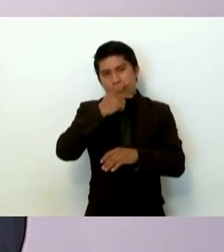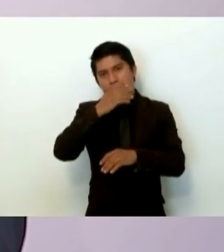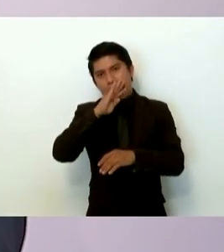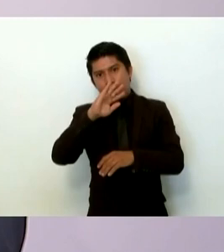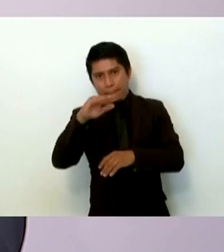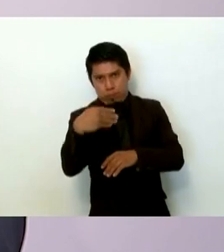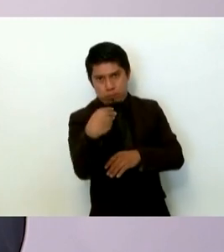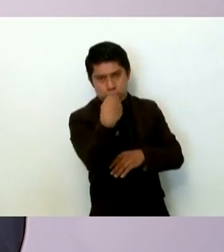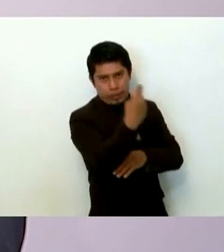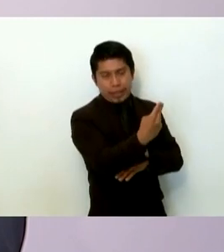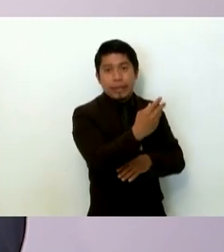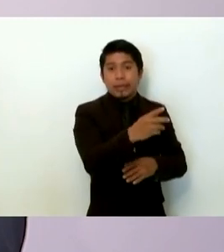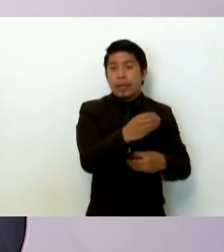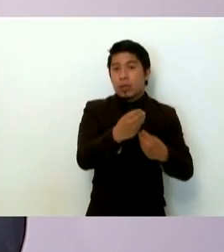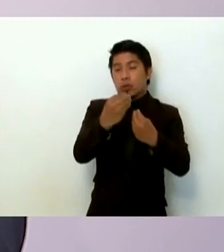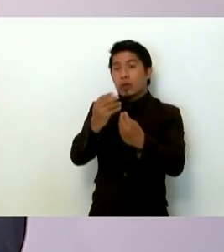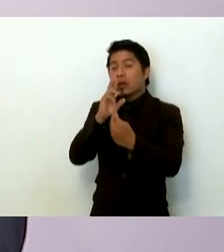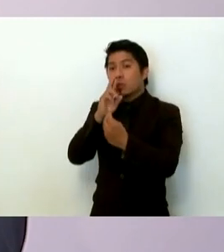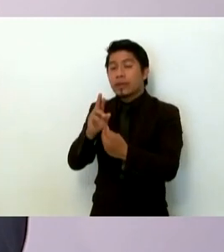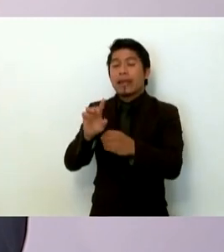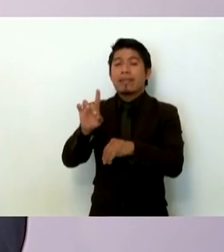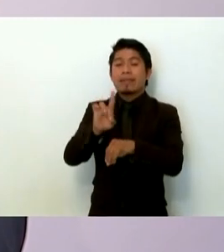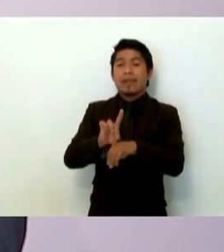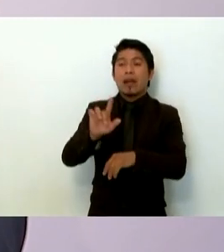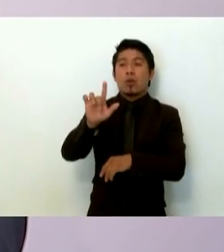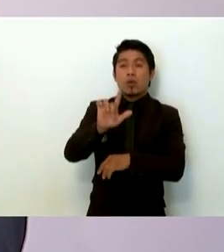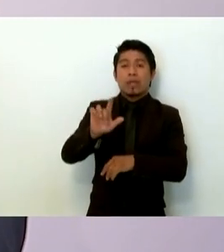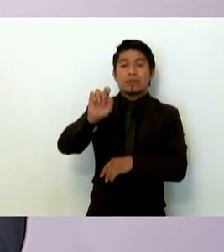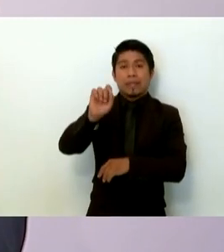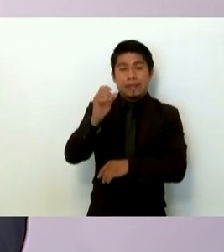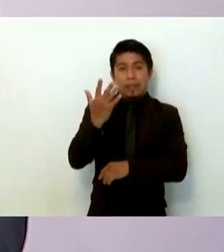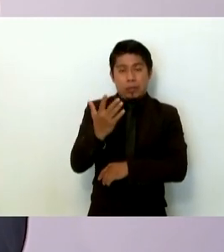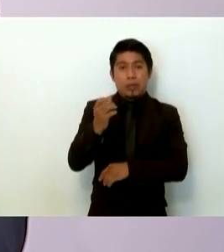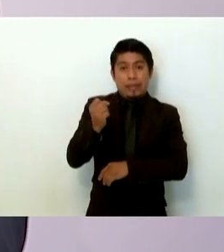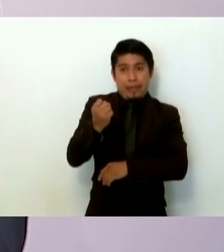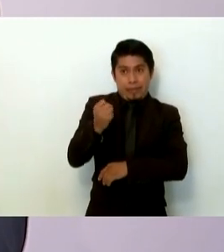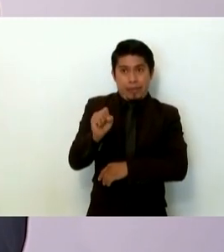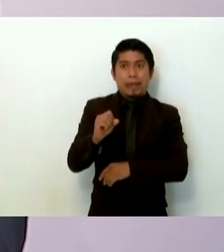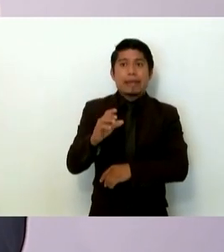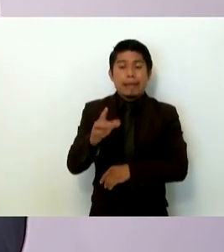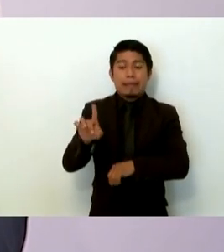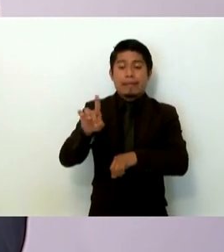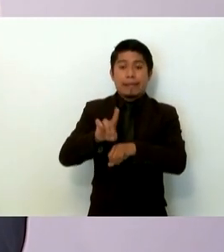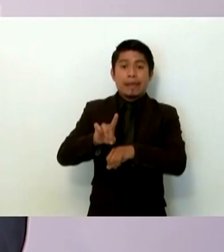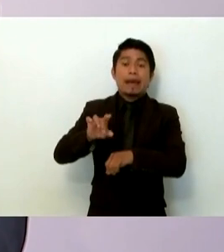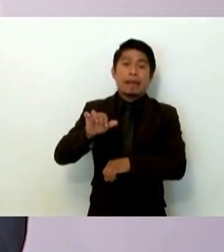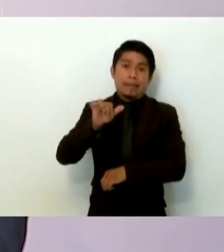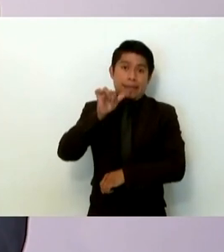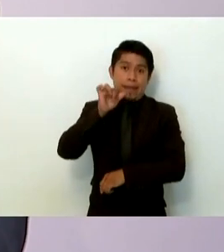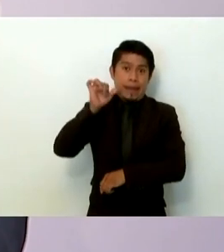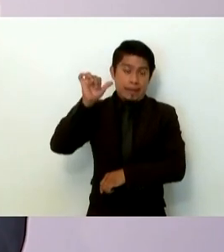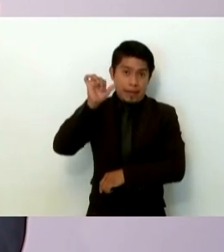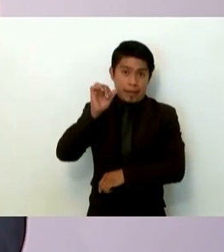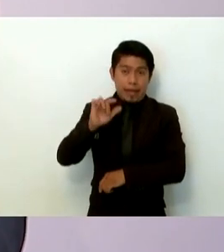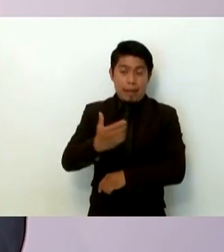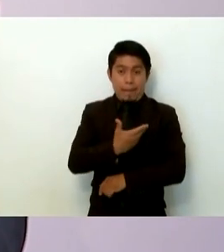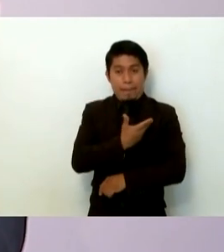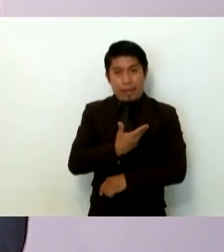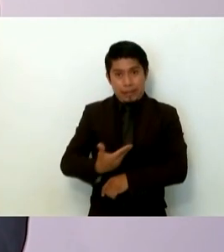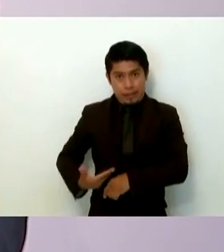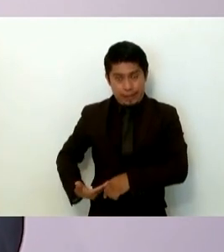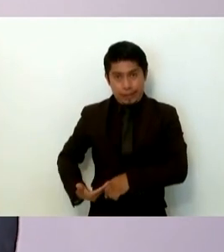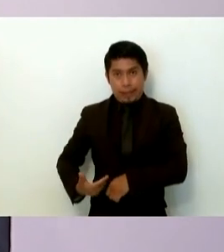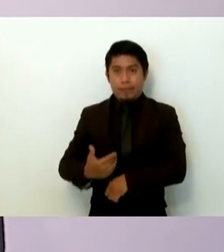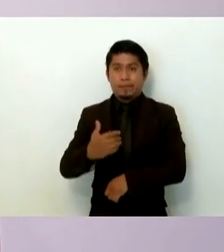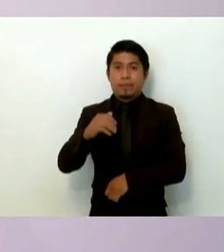cual se le dio respuesta el pasado lunes 25 de septiembre, y donde el día de ayer el presidente dio